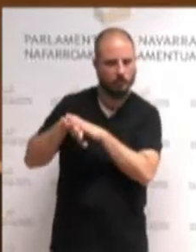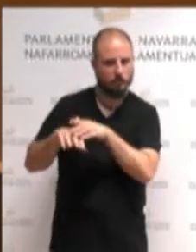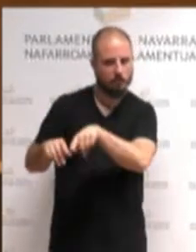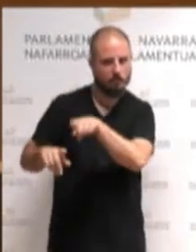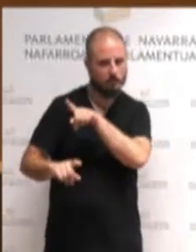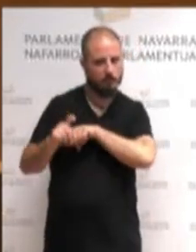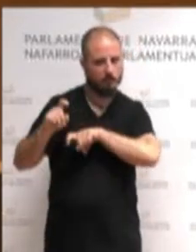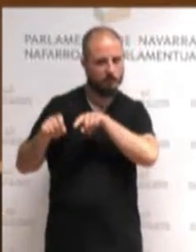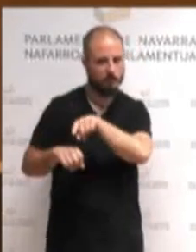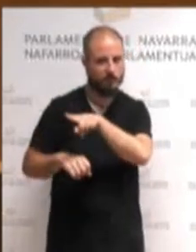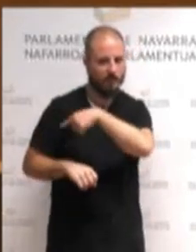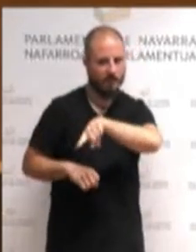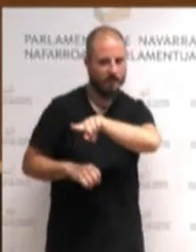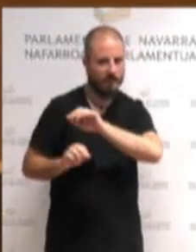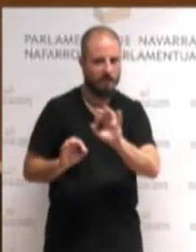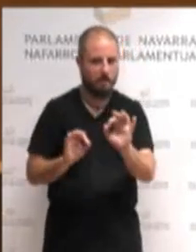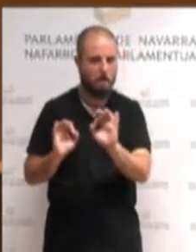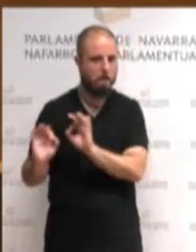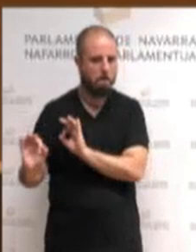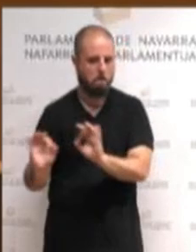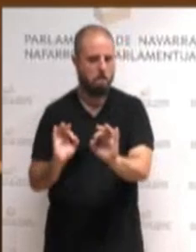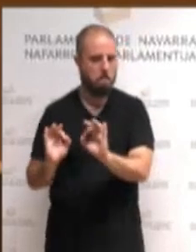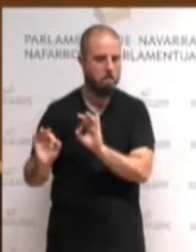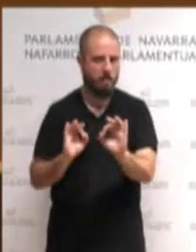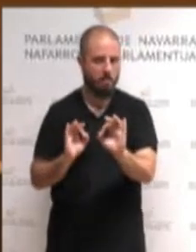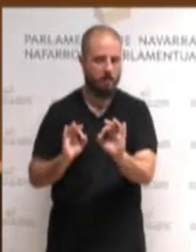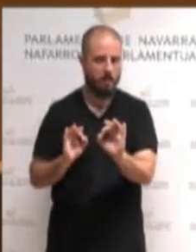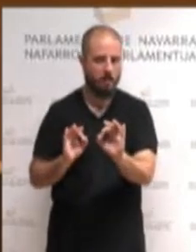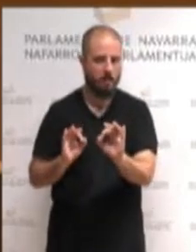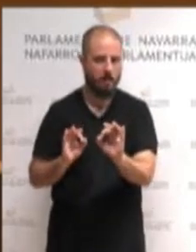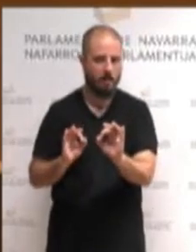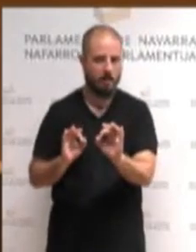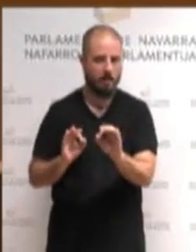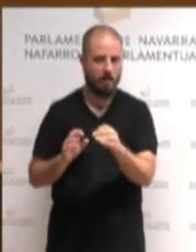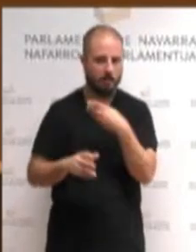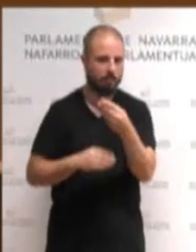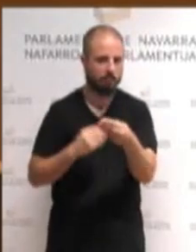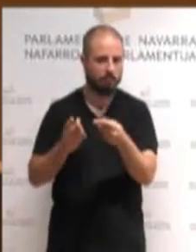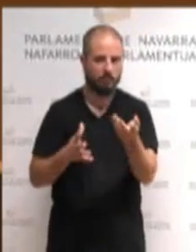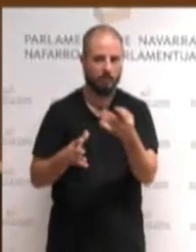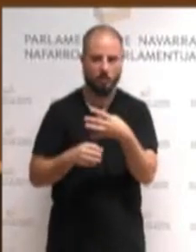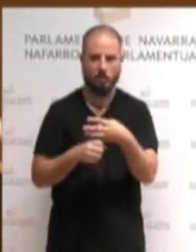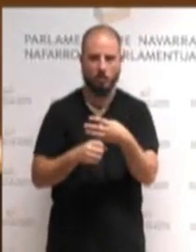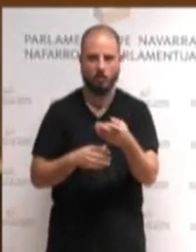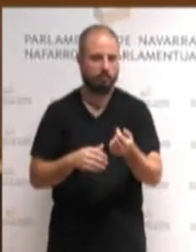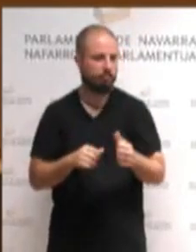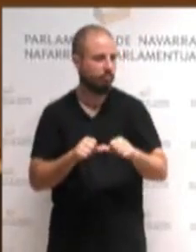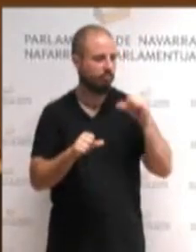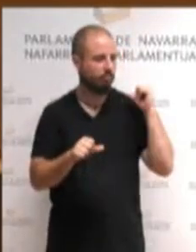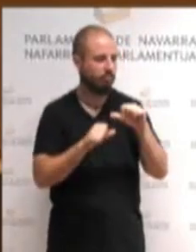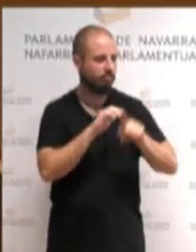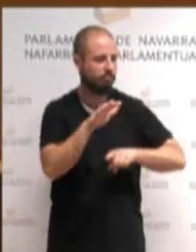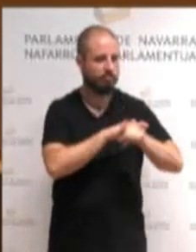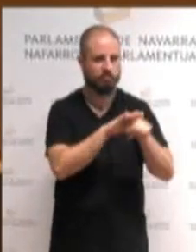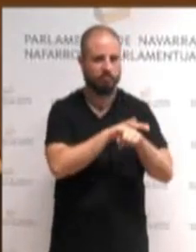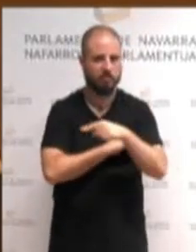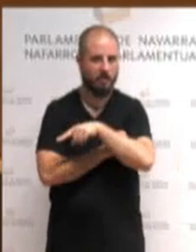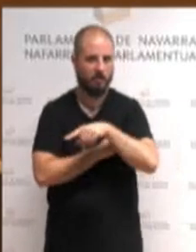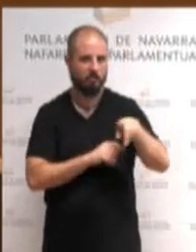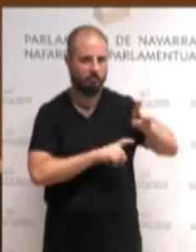preparado y dispuesto a deshacer y retroceder en todo lo que hemos avanzado. Y es